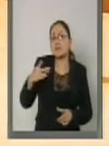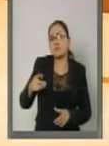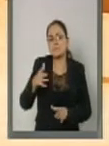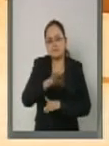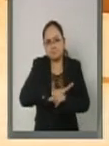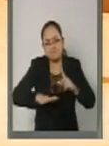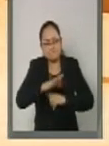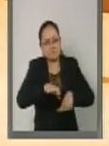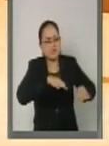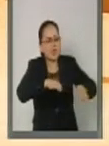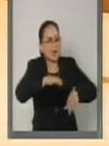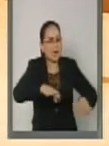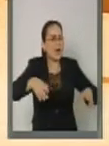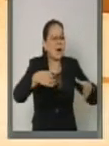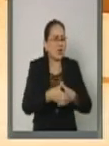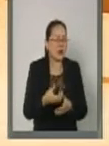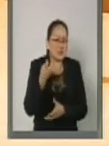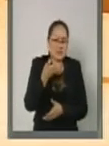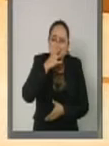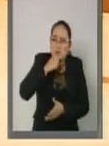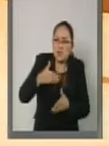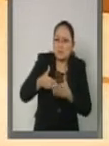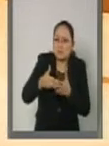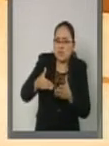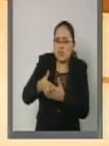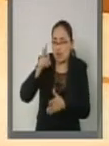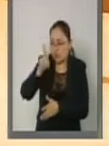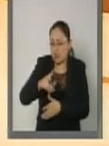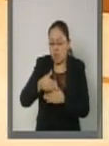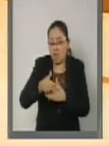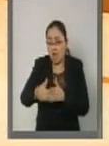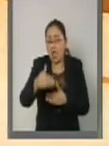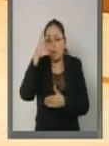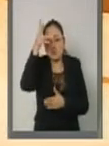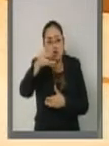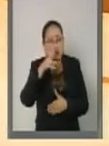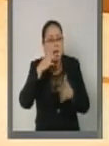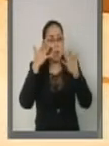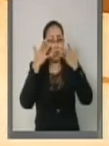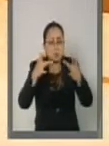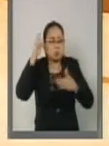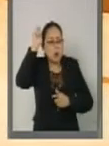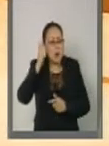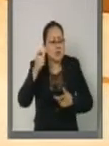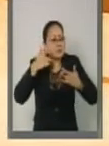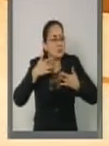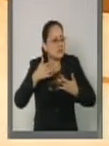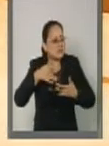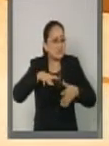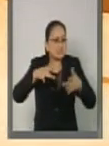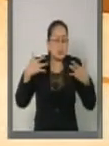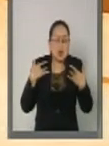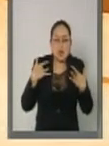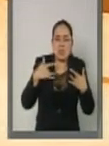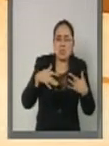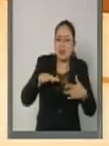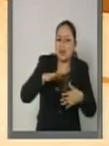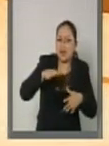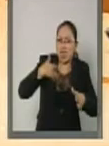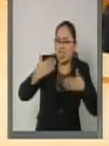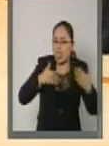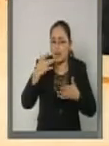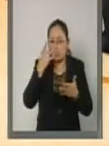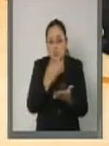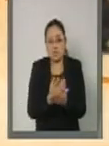laborales que les impiden disfrutar de un plan de retiro, ya sea porque sus actividades se desarrollaban en el ámbito